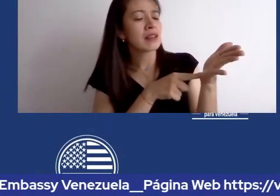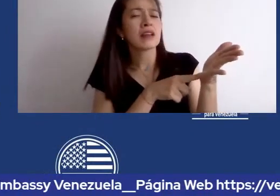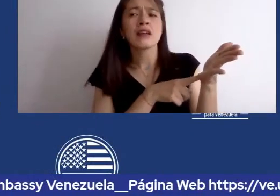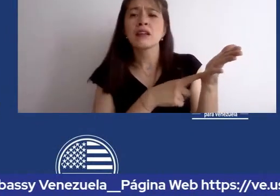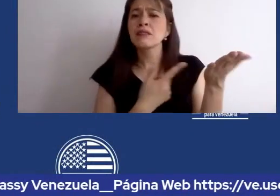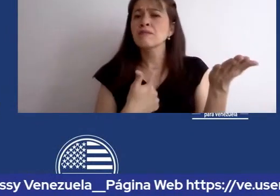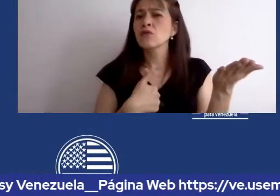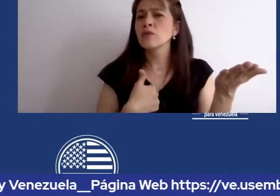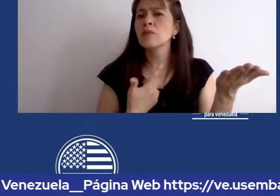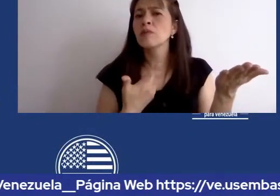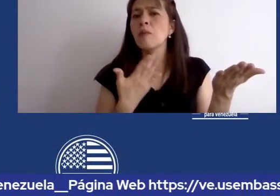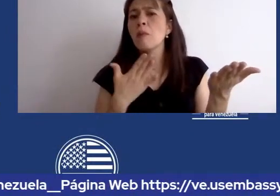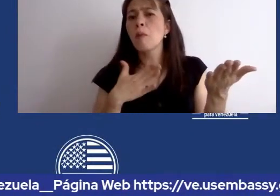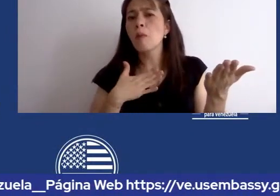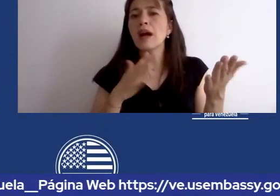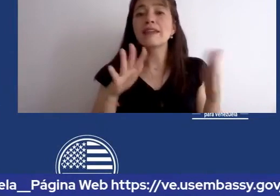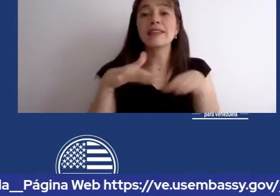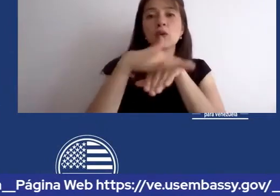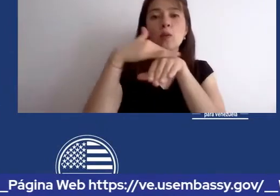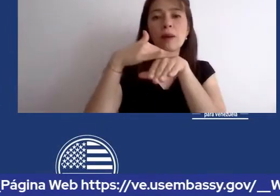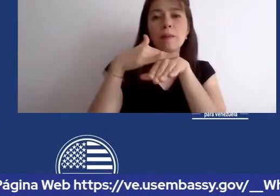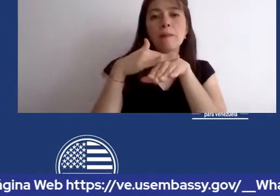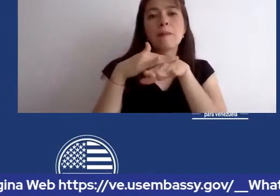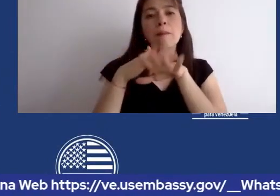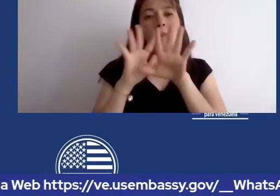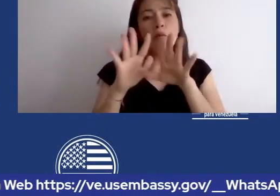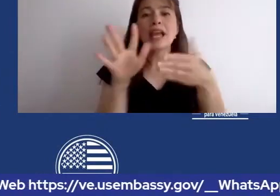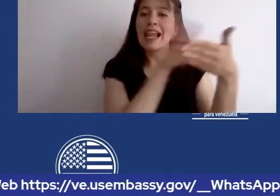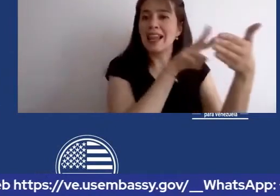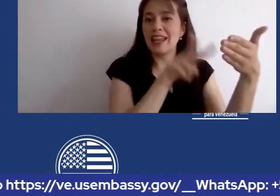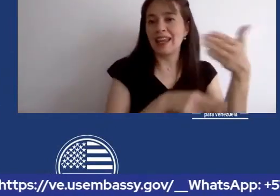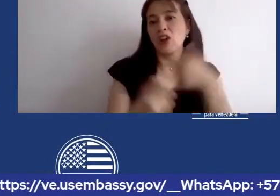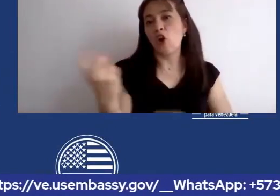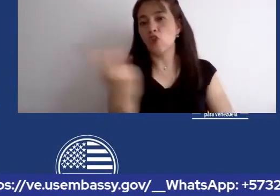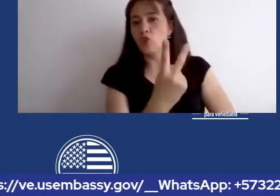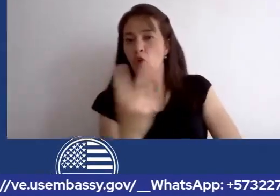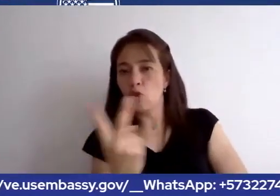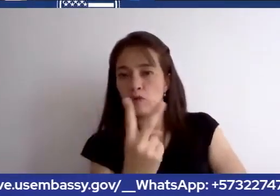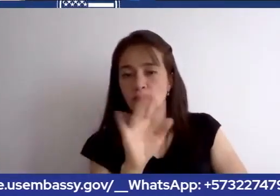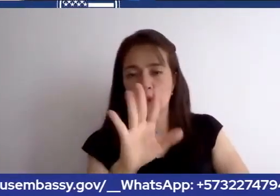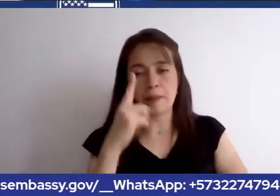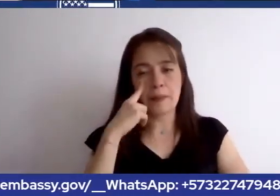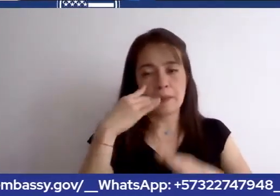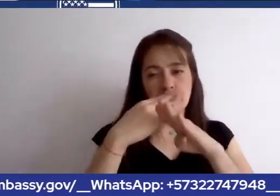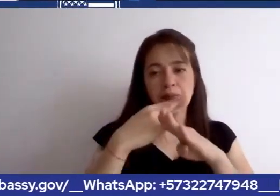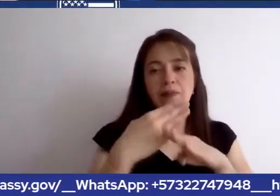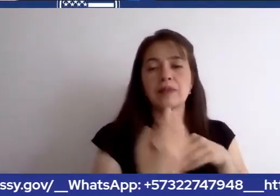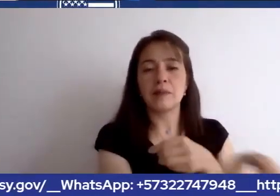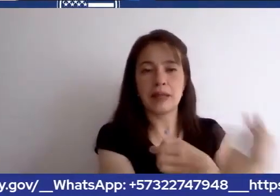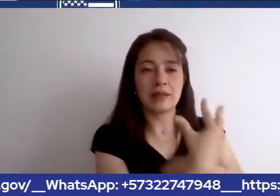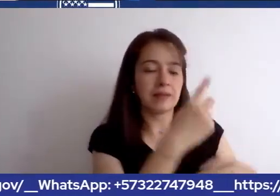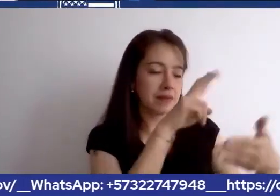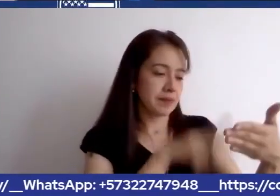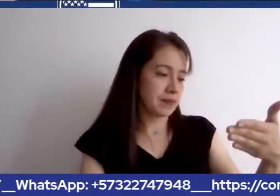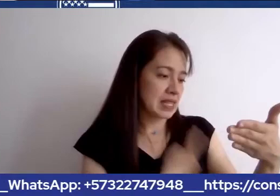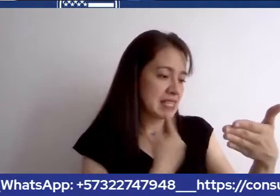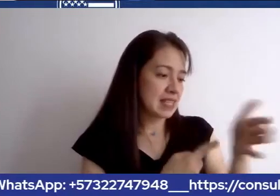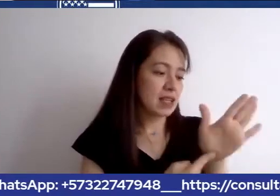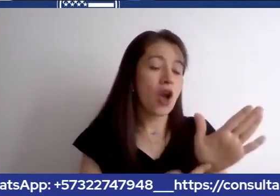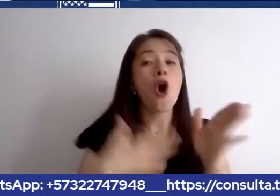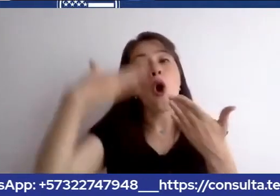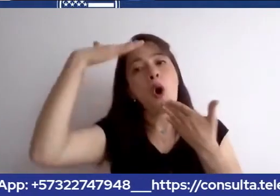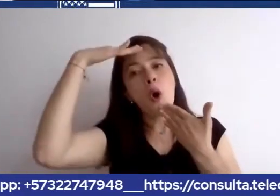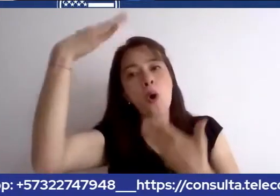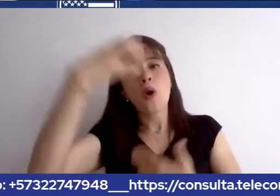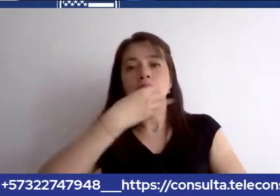su ok voy a voy a leer los dos porque son de diferentes áreas de valentina dice hola buenas